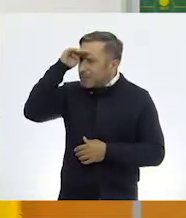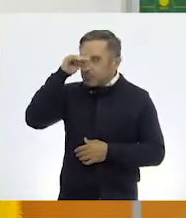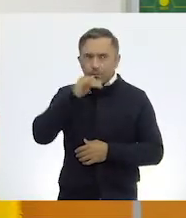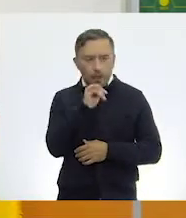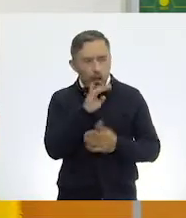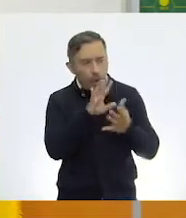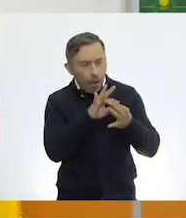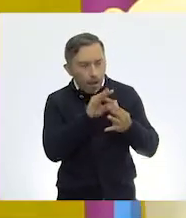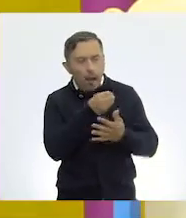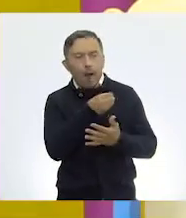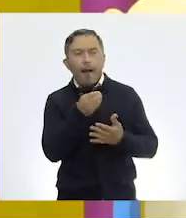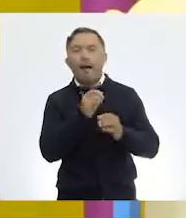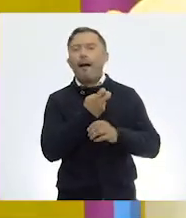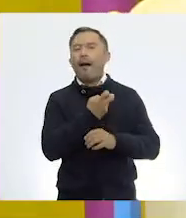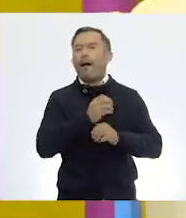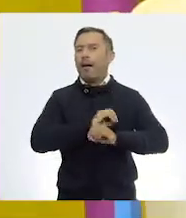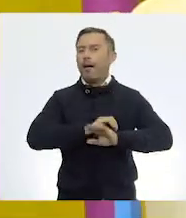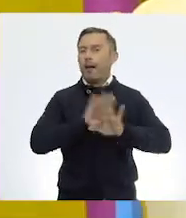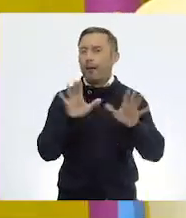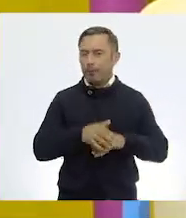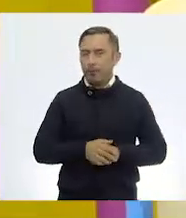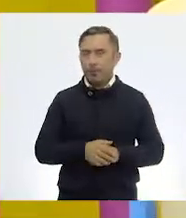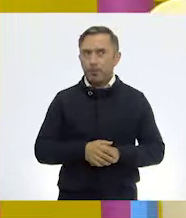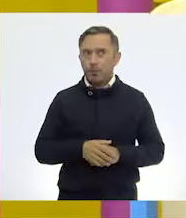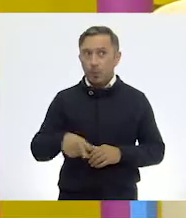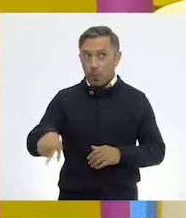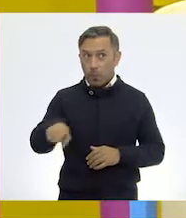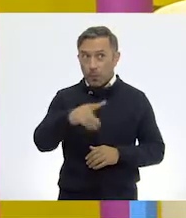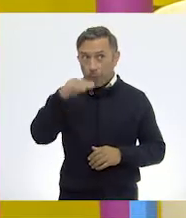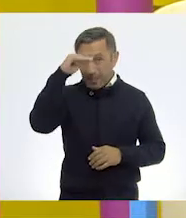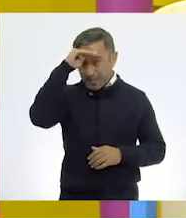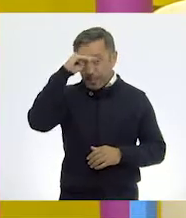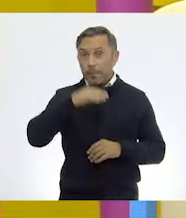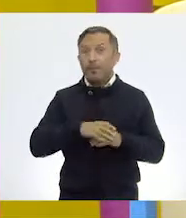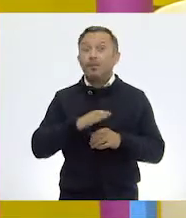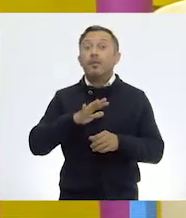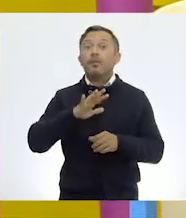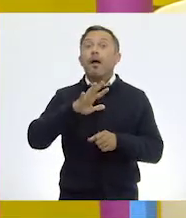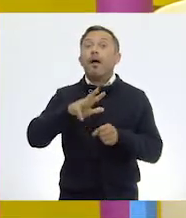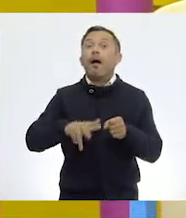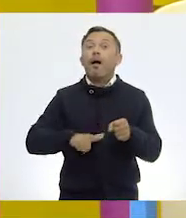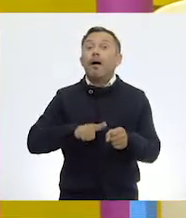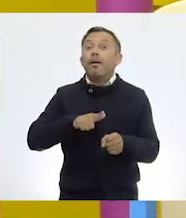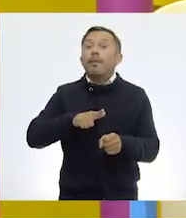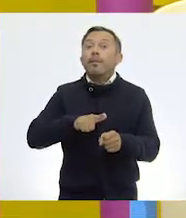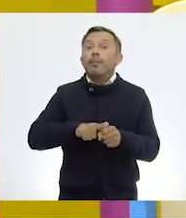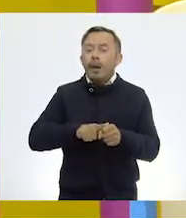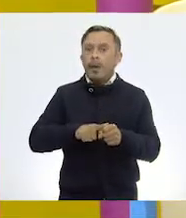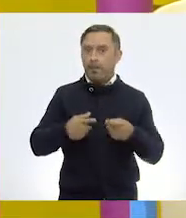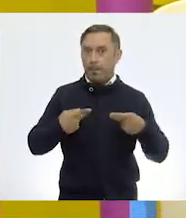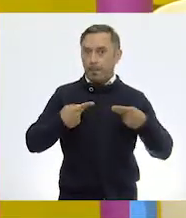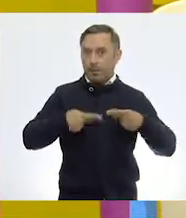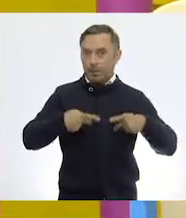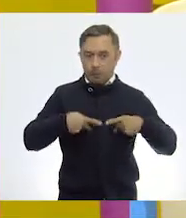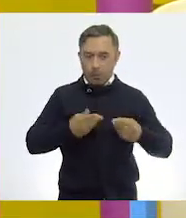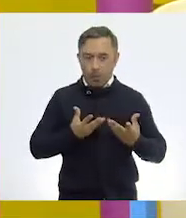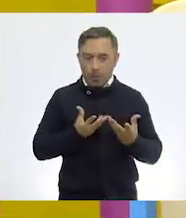bastante clara, maestra, Leni. ¿Ya podemos identificar cuáles son aquellos animales que conviven directamente o que pueden